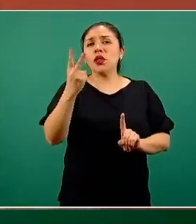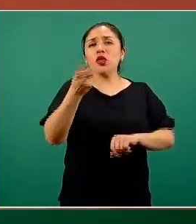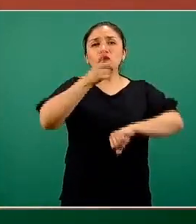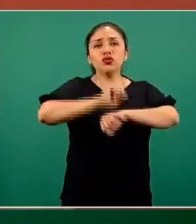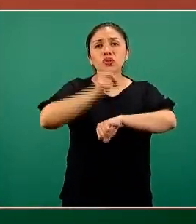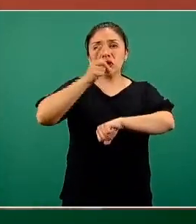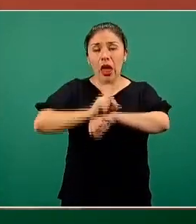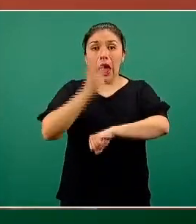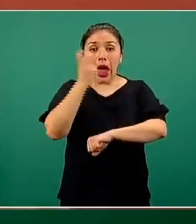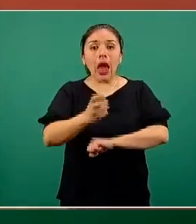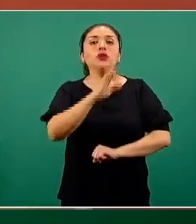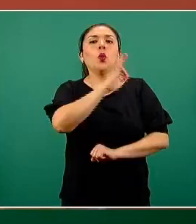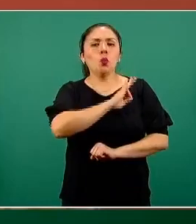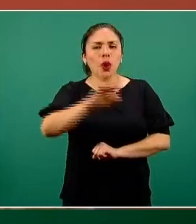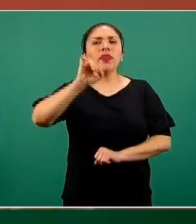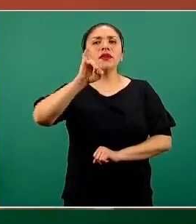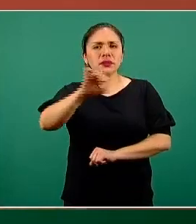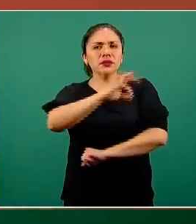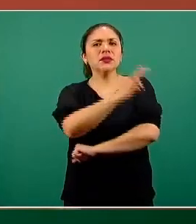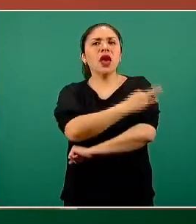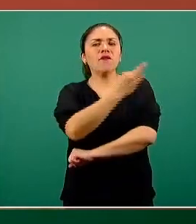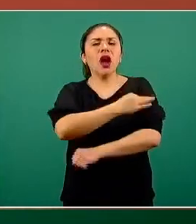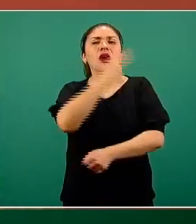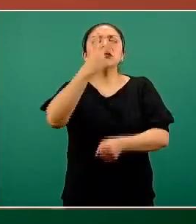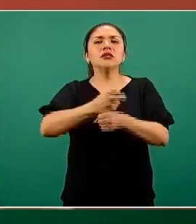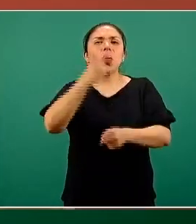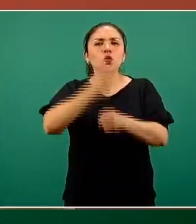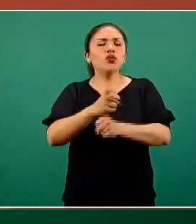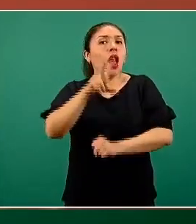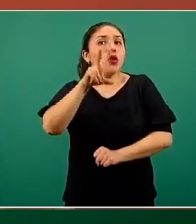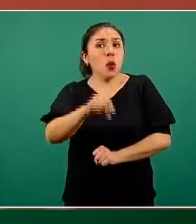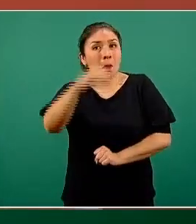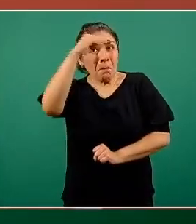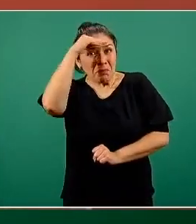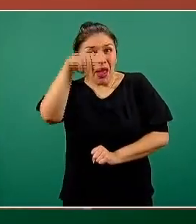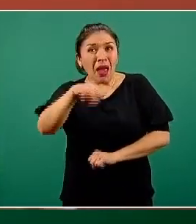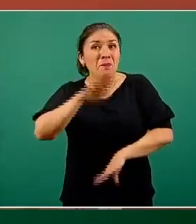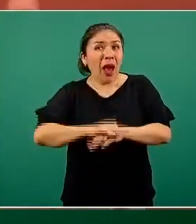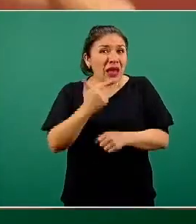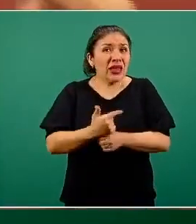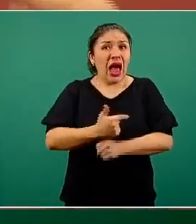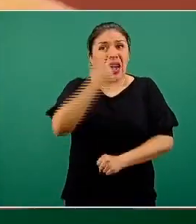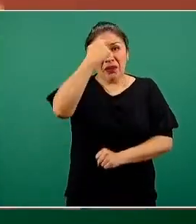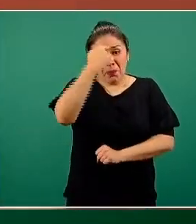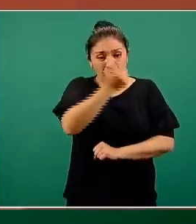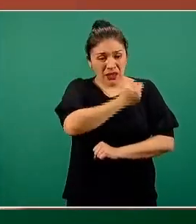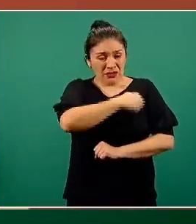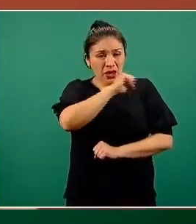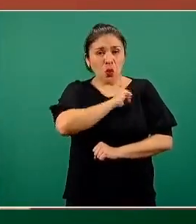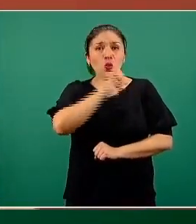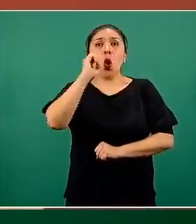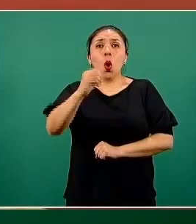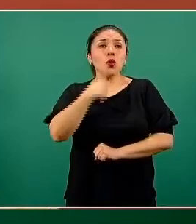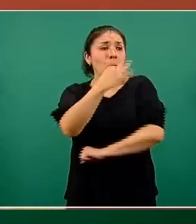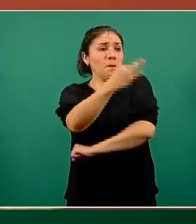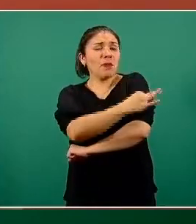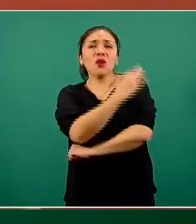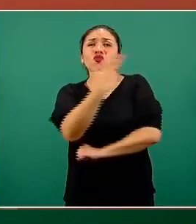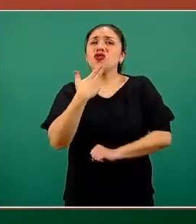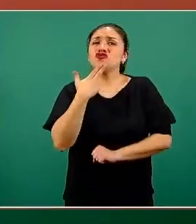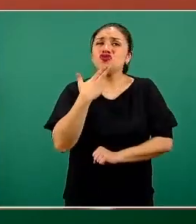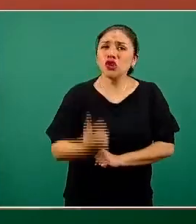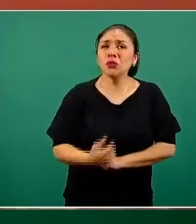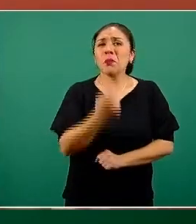en las que se podría poner la segunda dosis sin que signifique riesgo alguno ni de que disminuya la inmunidad